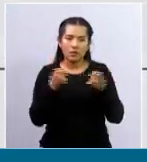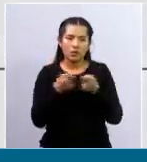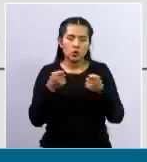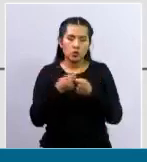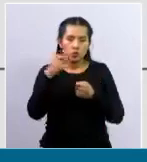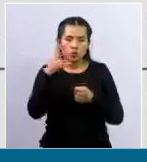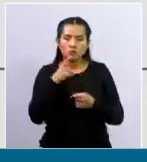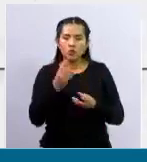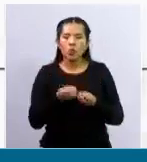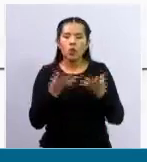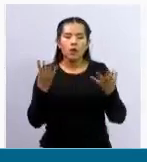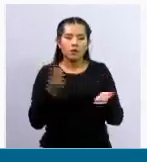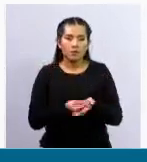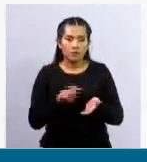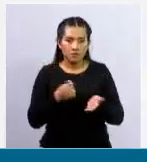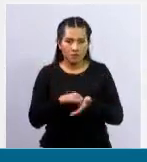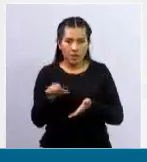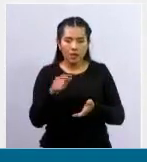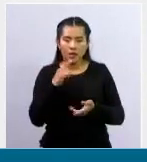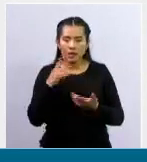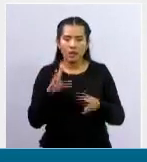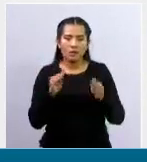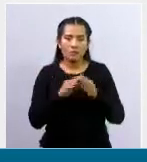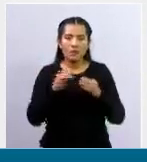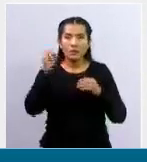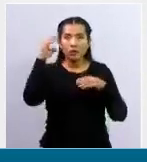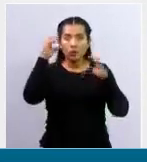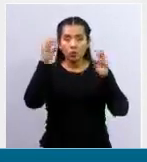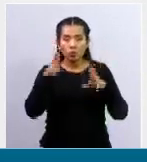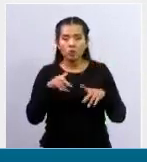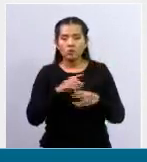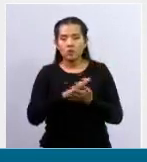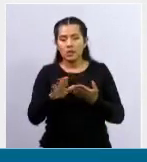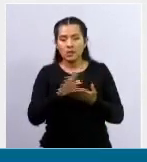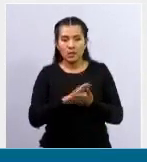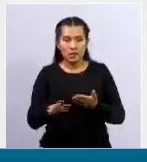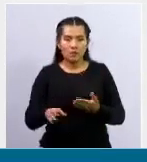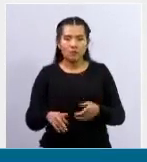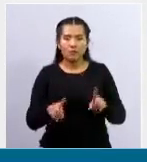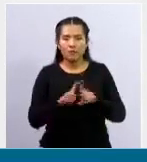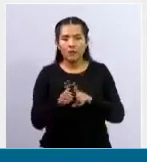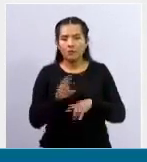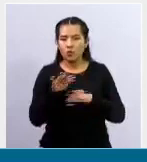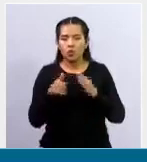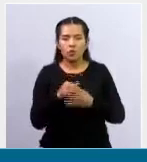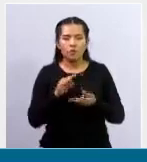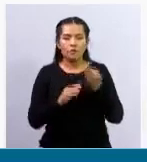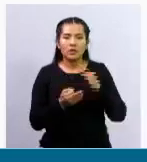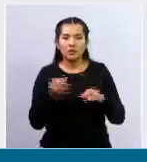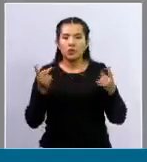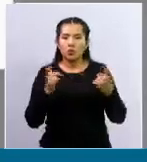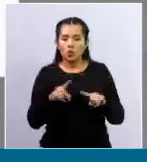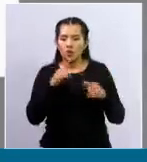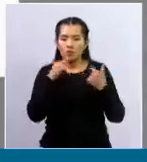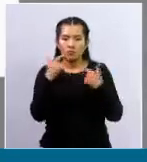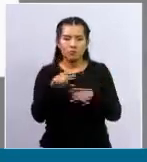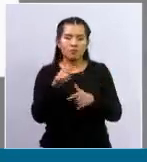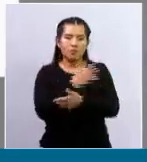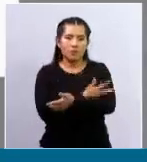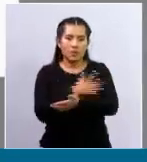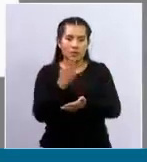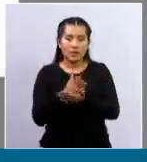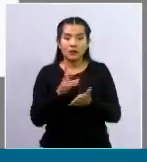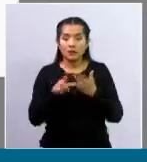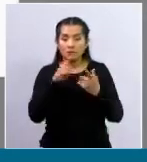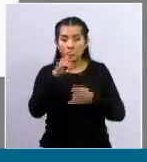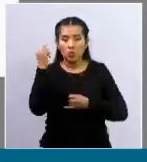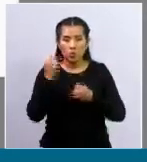cuánto debe pagar por tasa de alumbrado público, por tasa de aseo y las fechas de vencimiento, y, fundamentalmente, en la parte